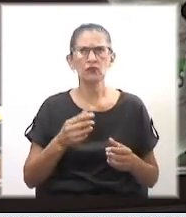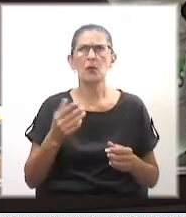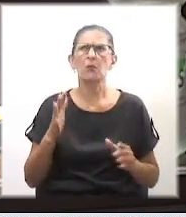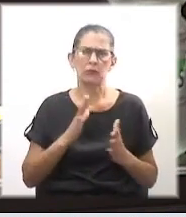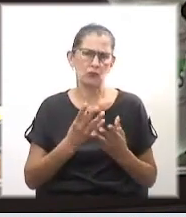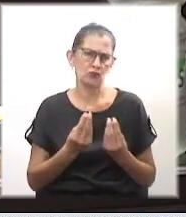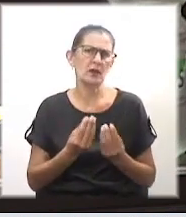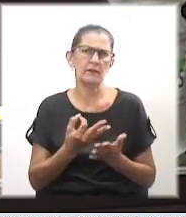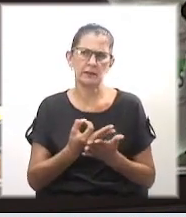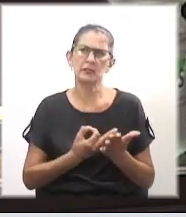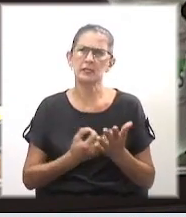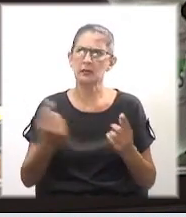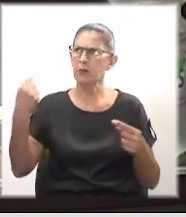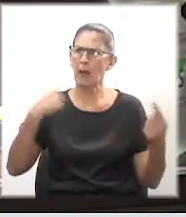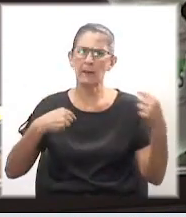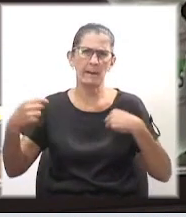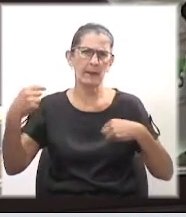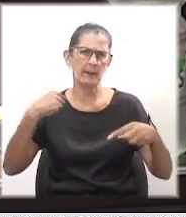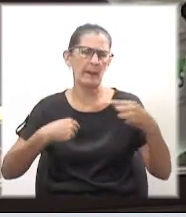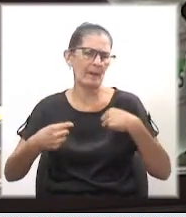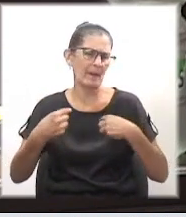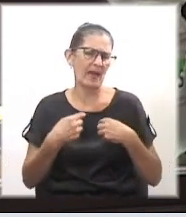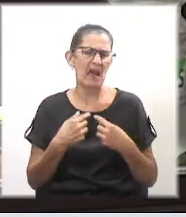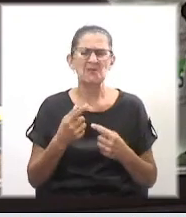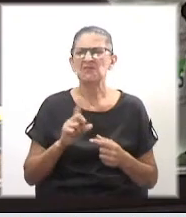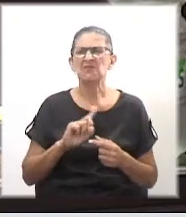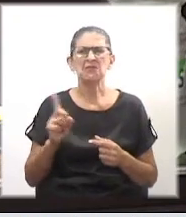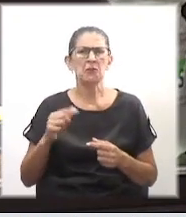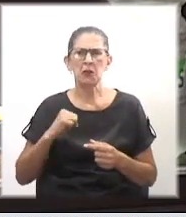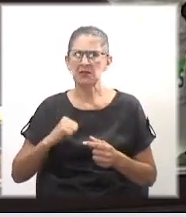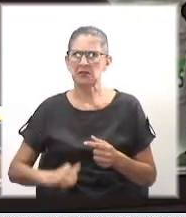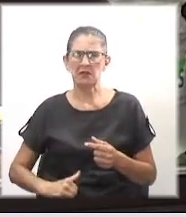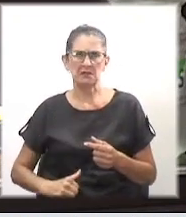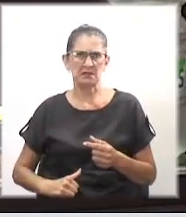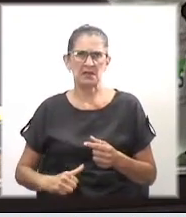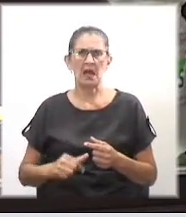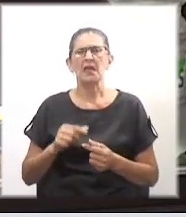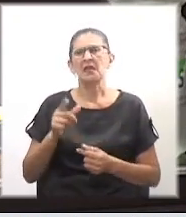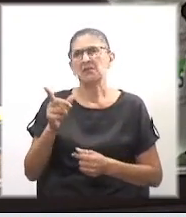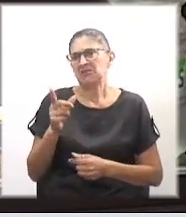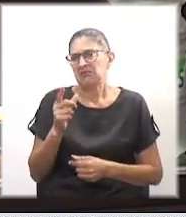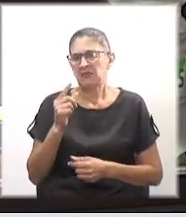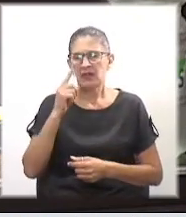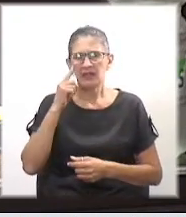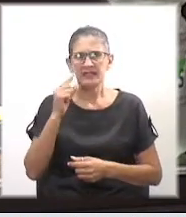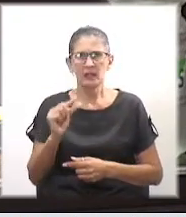insultos. El que sobresale, y no se cansan de decir, es ignorante.